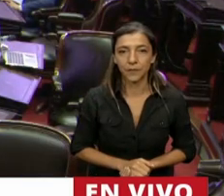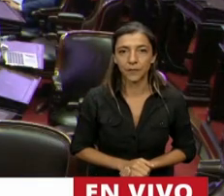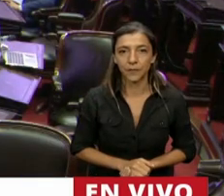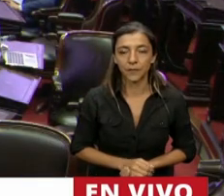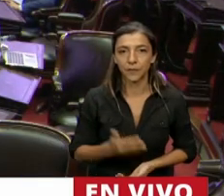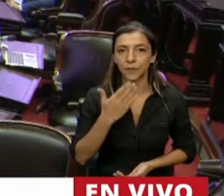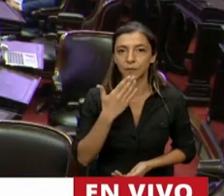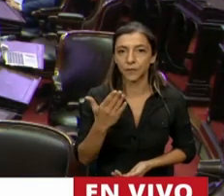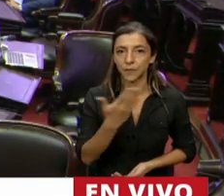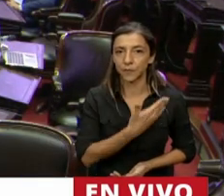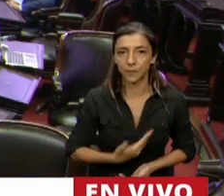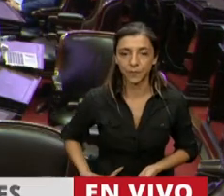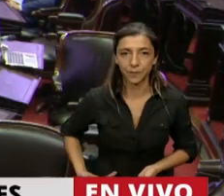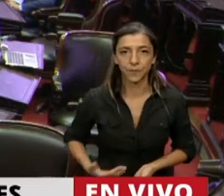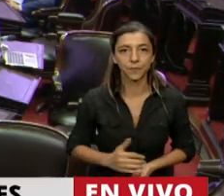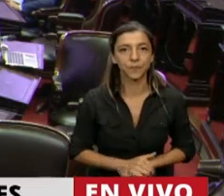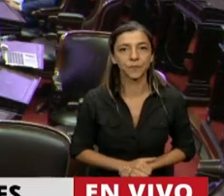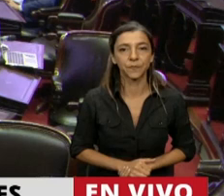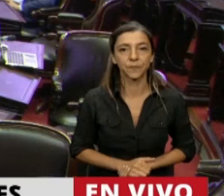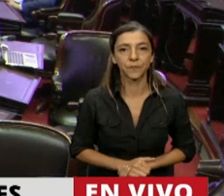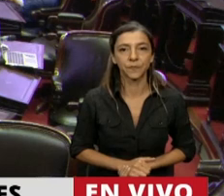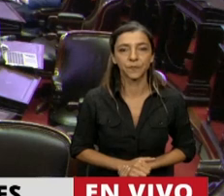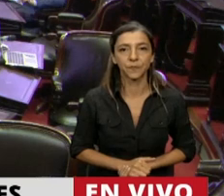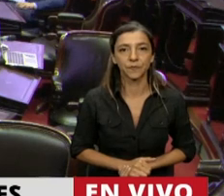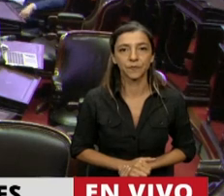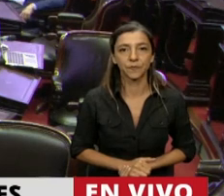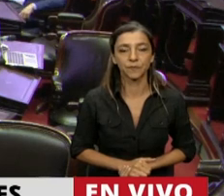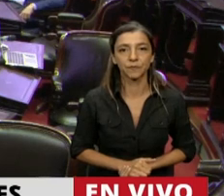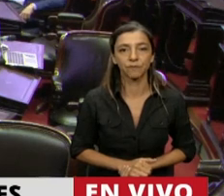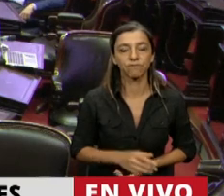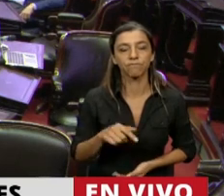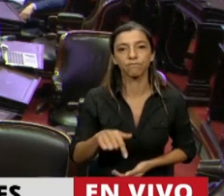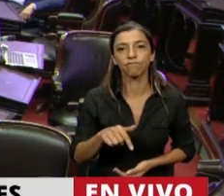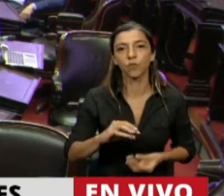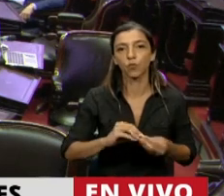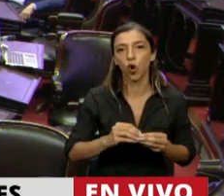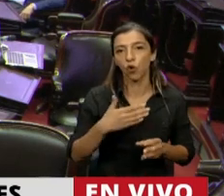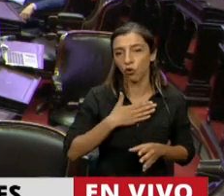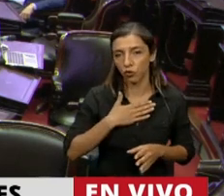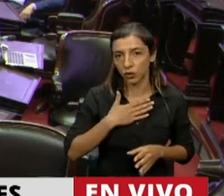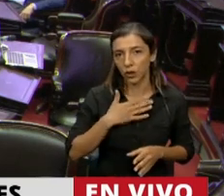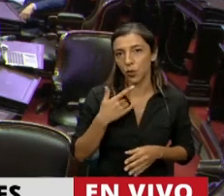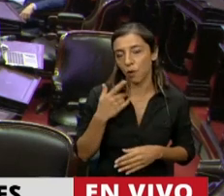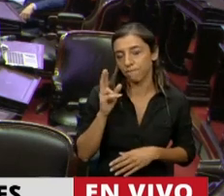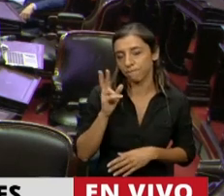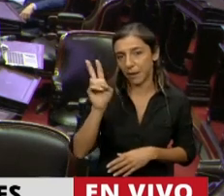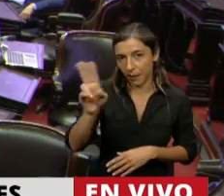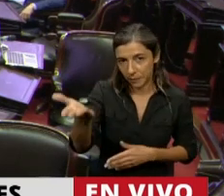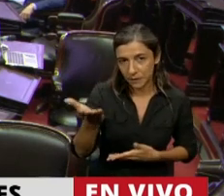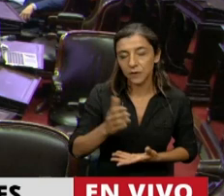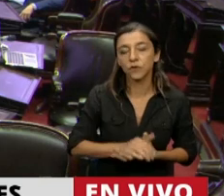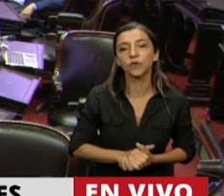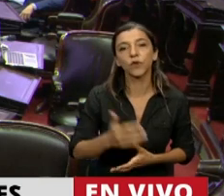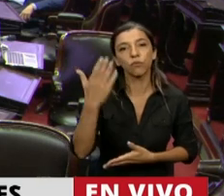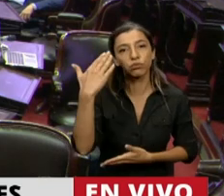Gracias, Presidenta. El motivo de la moción de privilegio es porque una vez más,